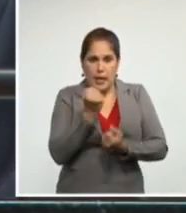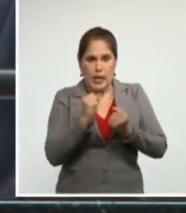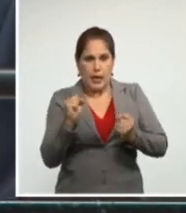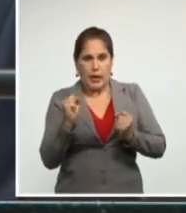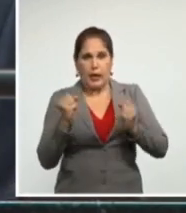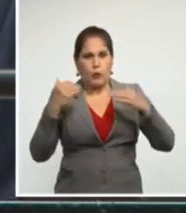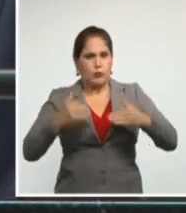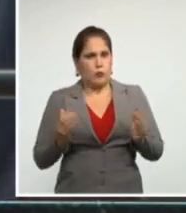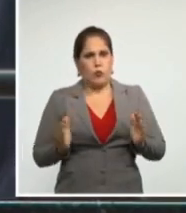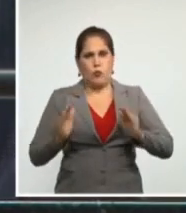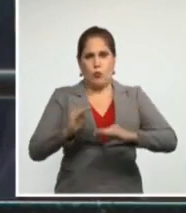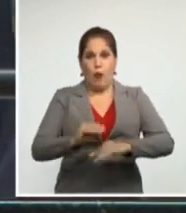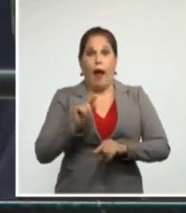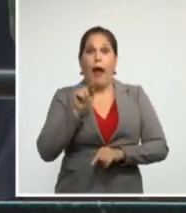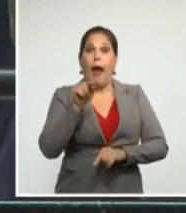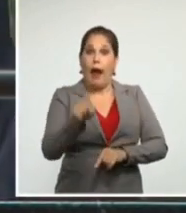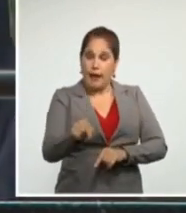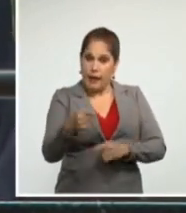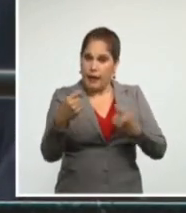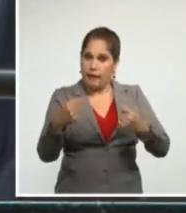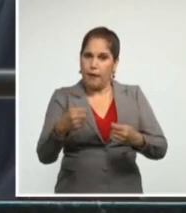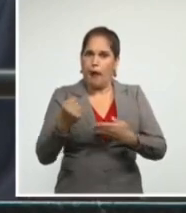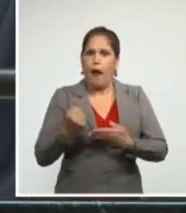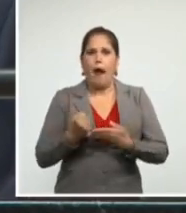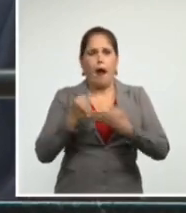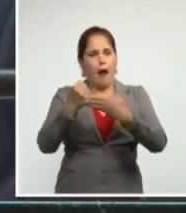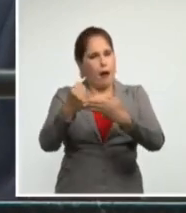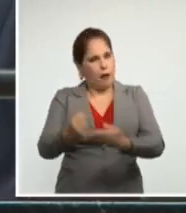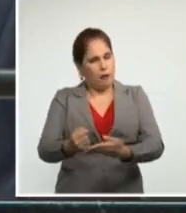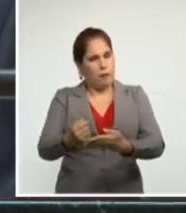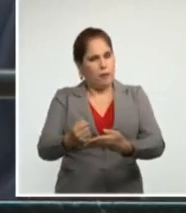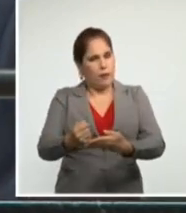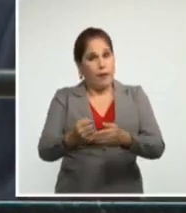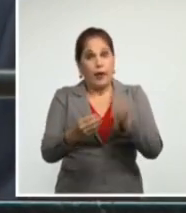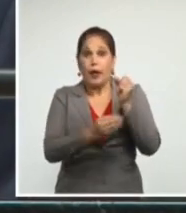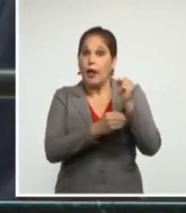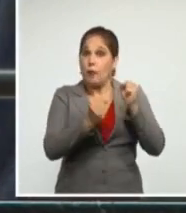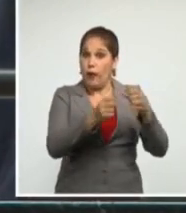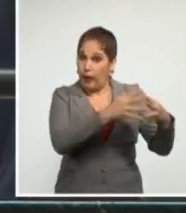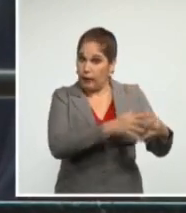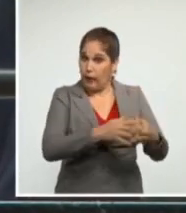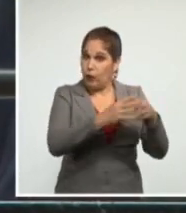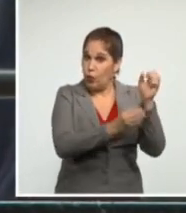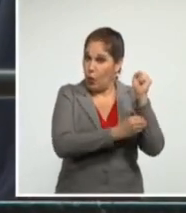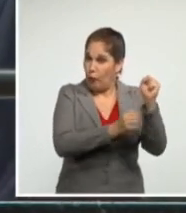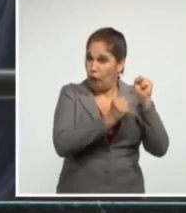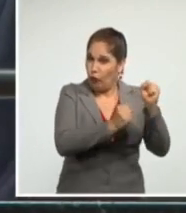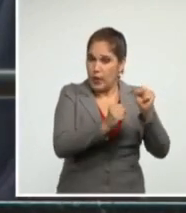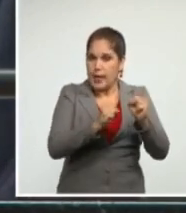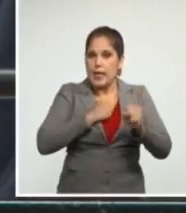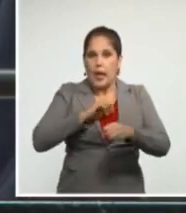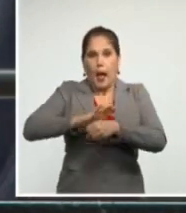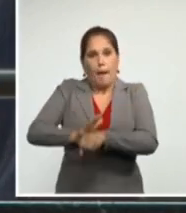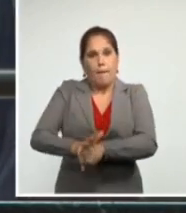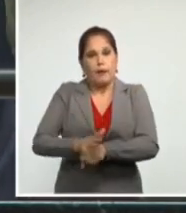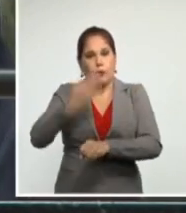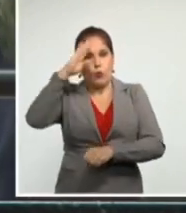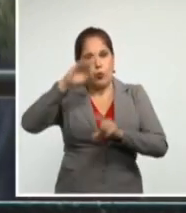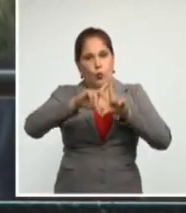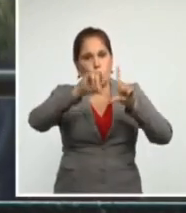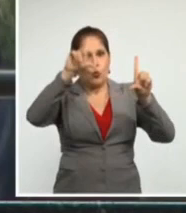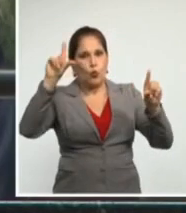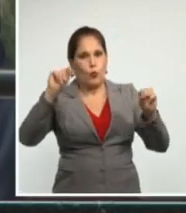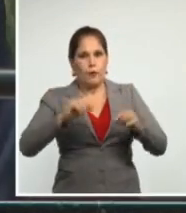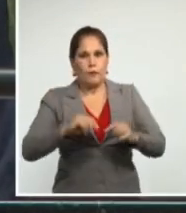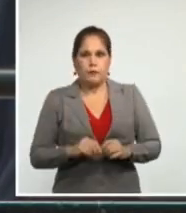en el que apoyada en el poder y su fuerza una superpotencia